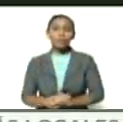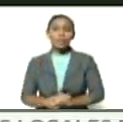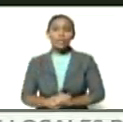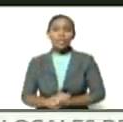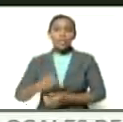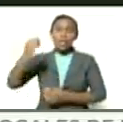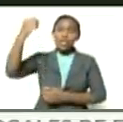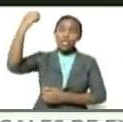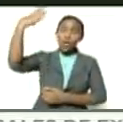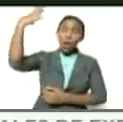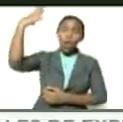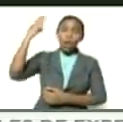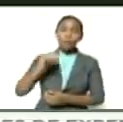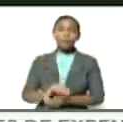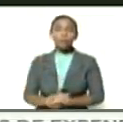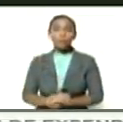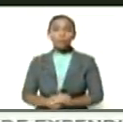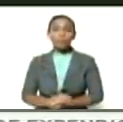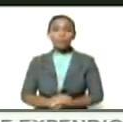sol,